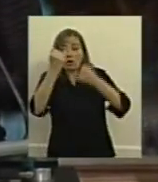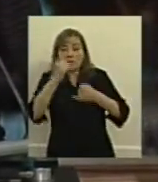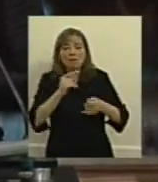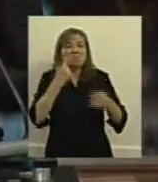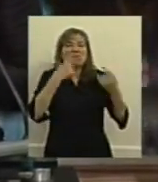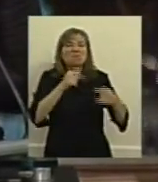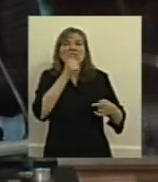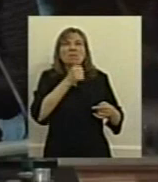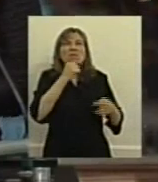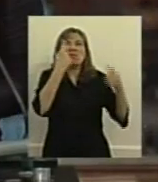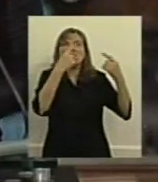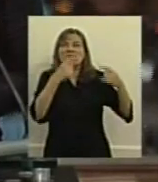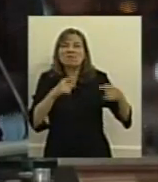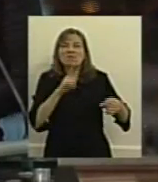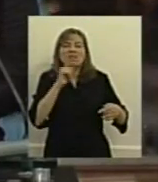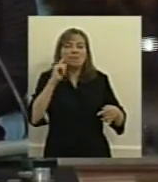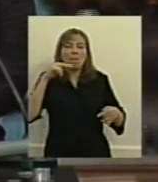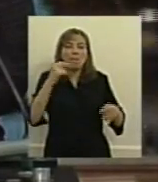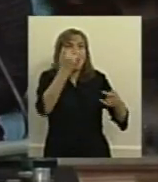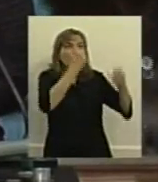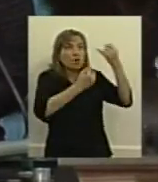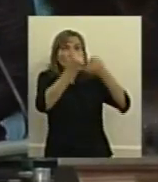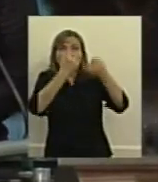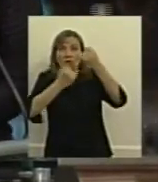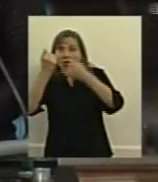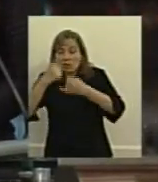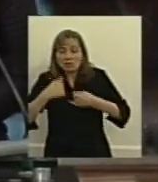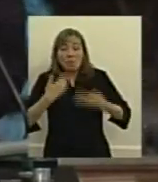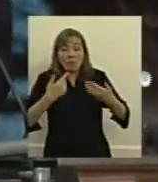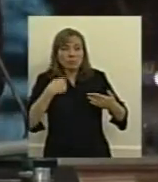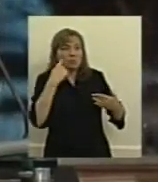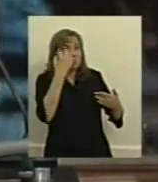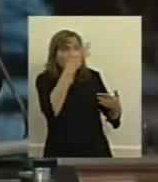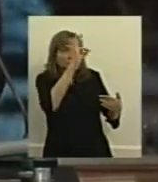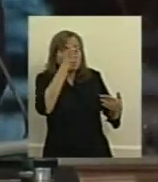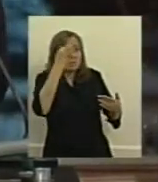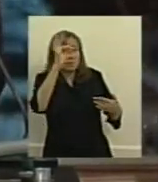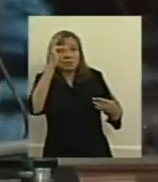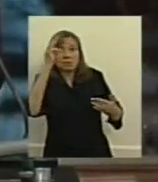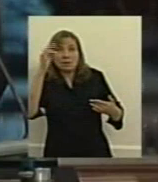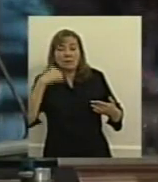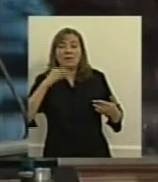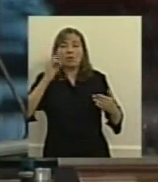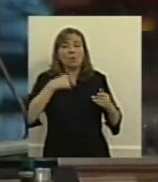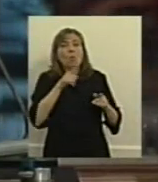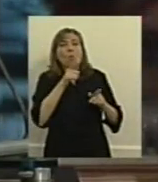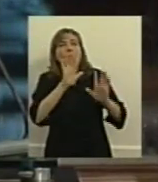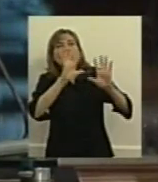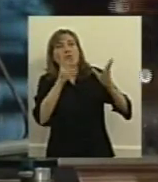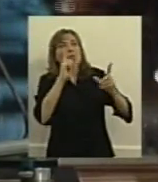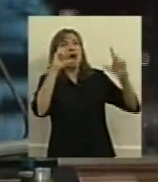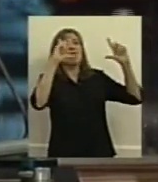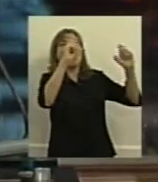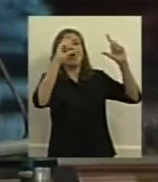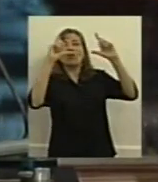tipologías los medicamentos que nos permitan detectar detectar con mayor precisión y tener una fotografía mucho